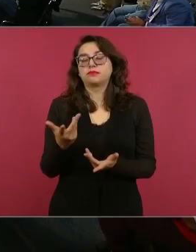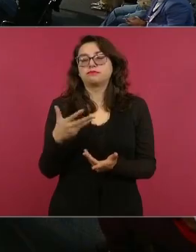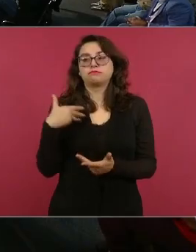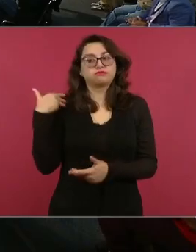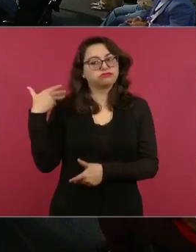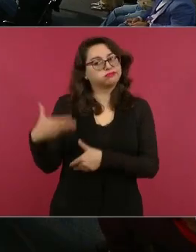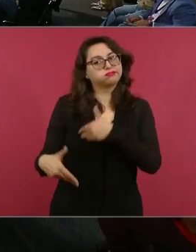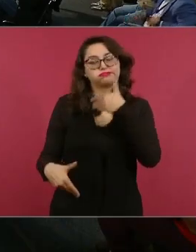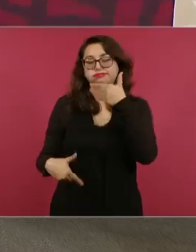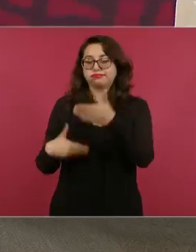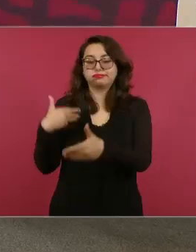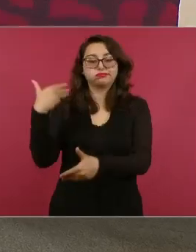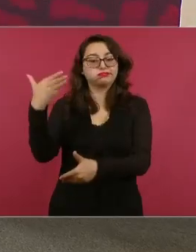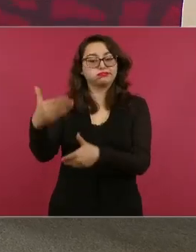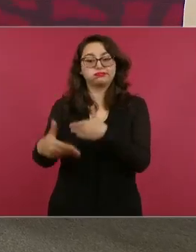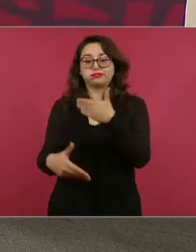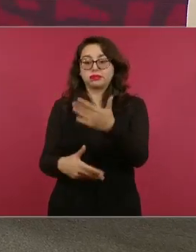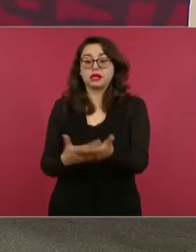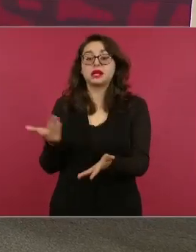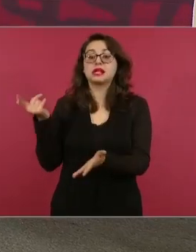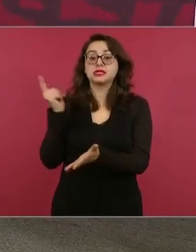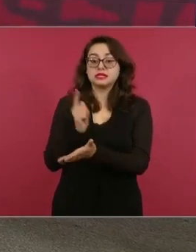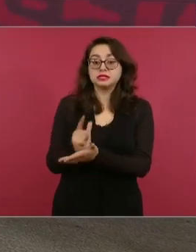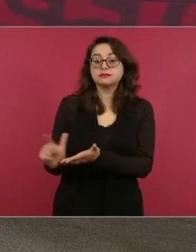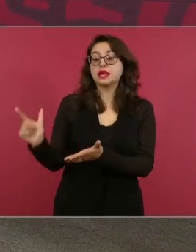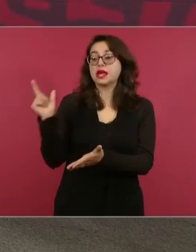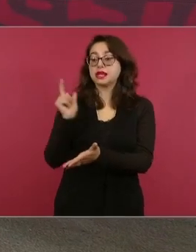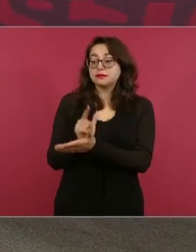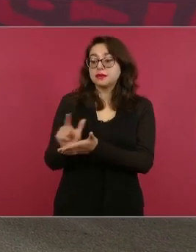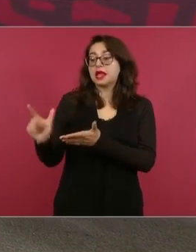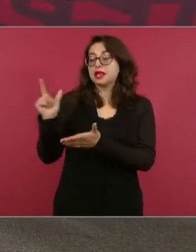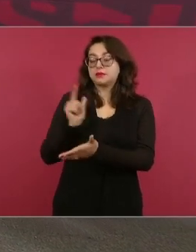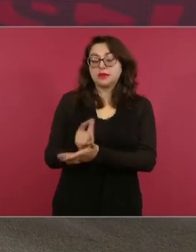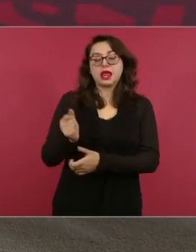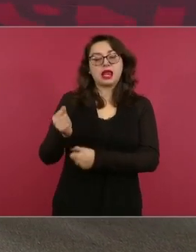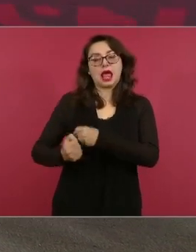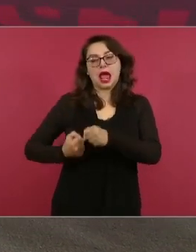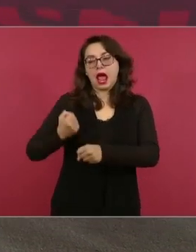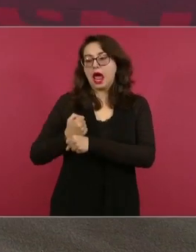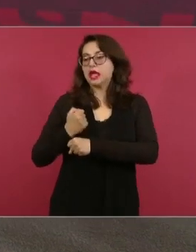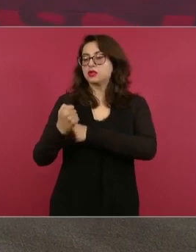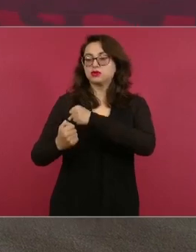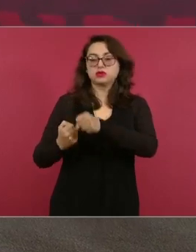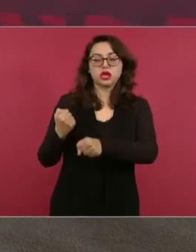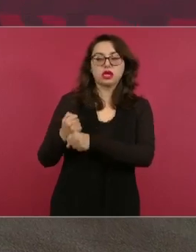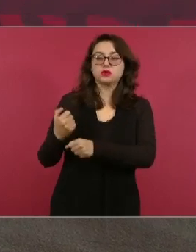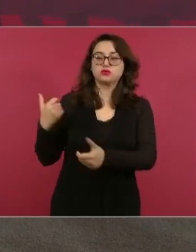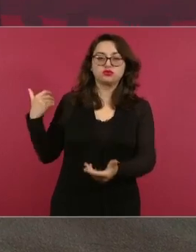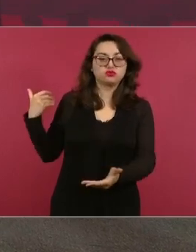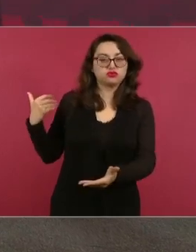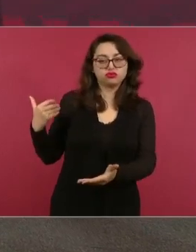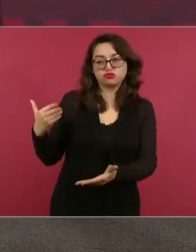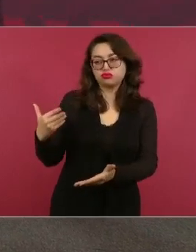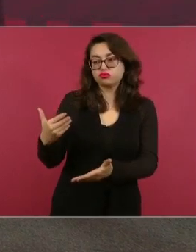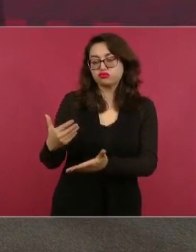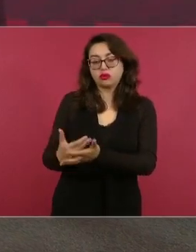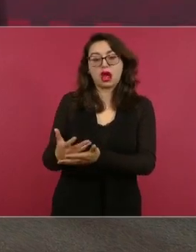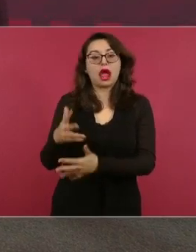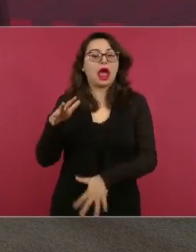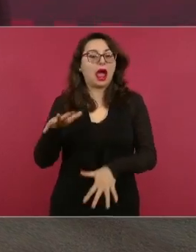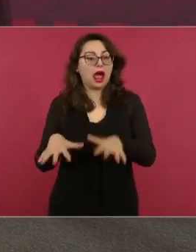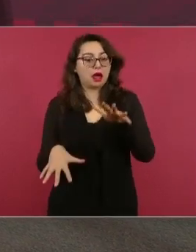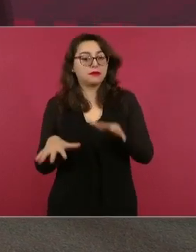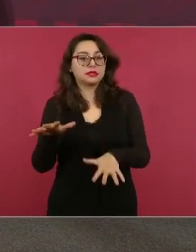se han ido llevando a cabo acciones de desasolve no siempre no todos los sexenios nosotros